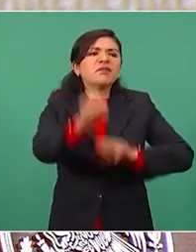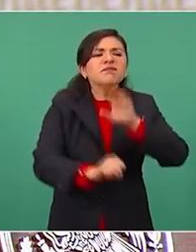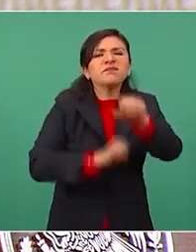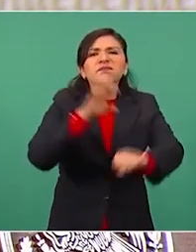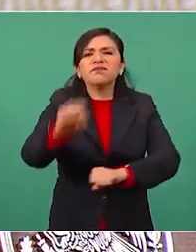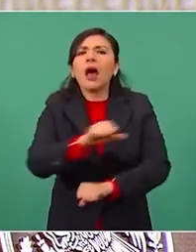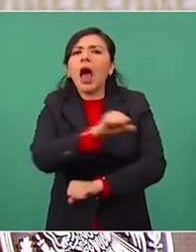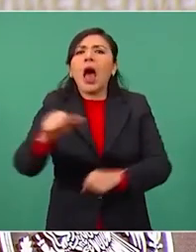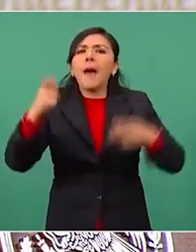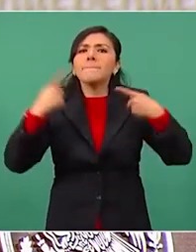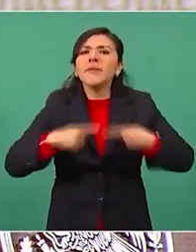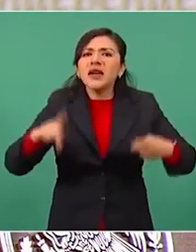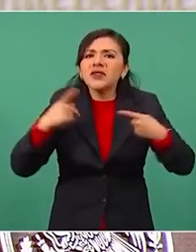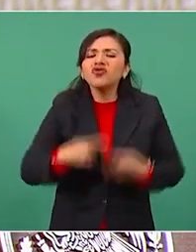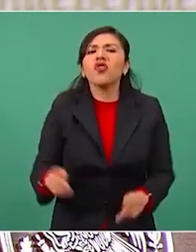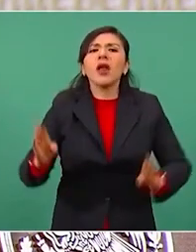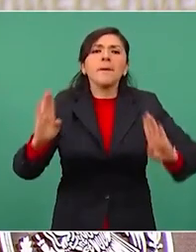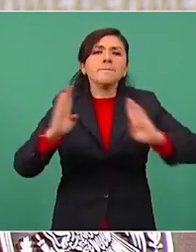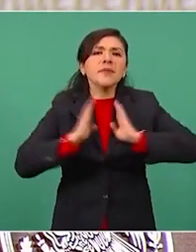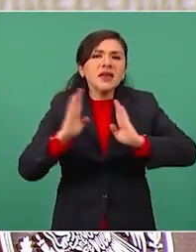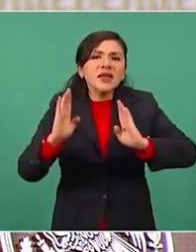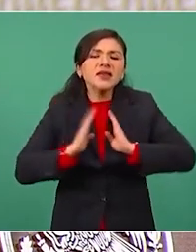detienen a militares